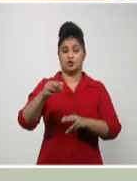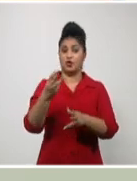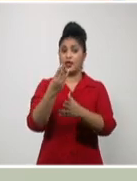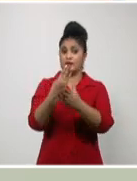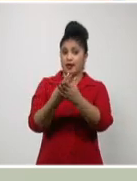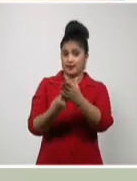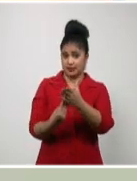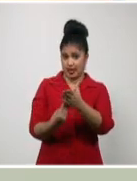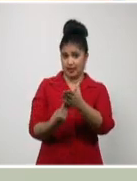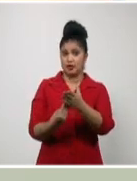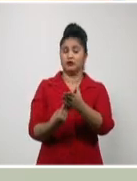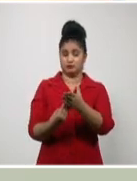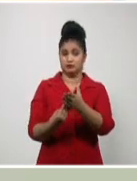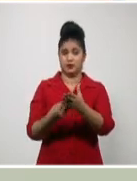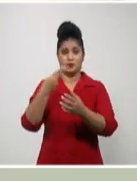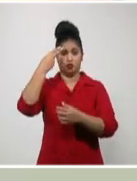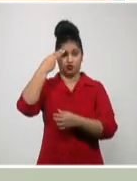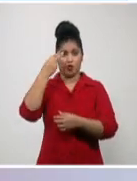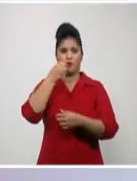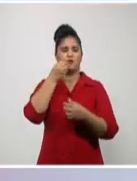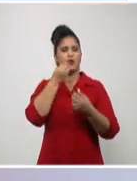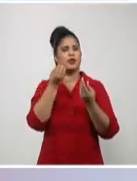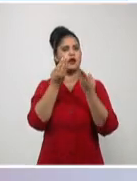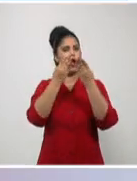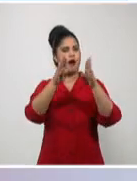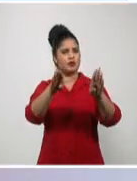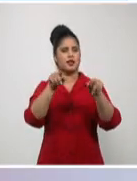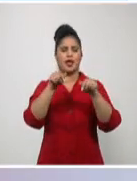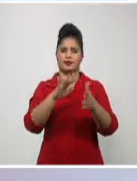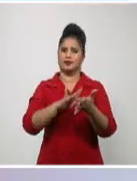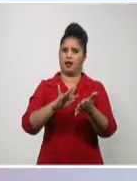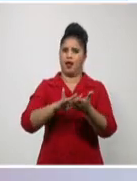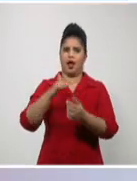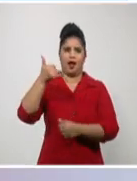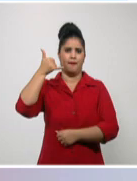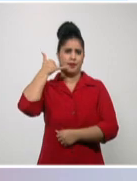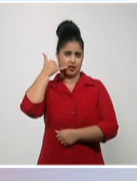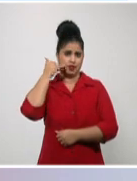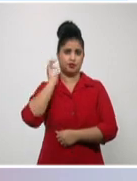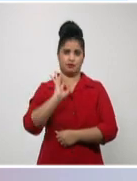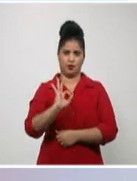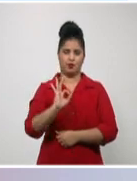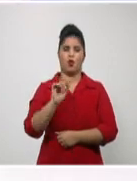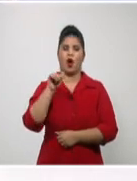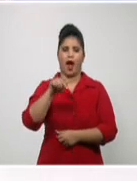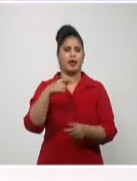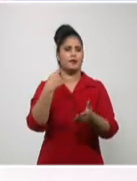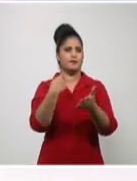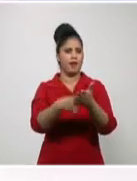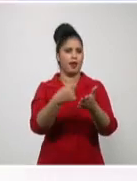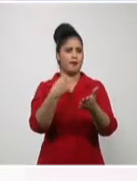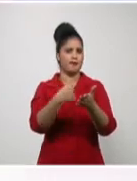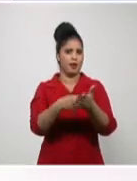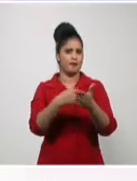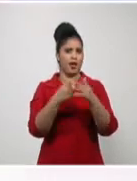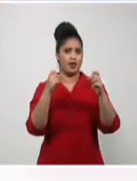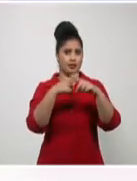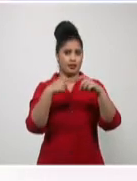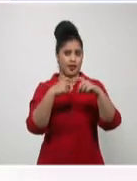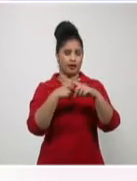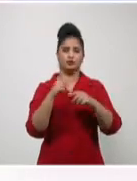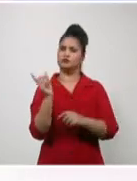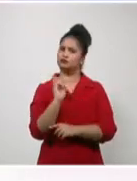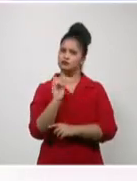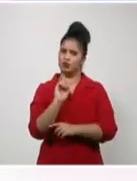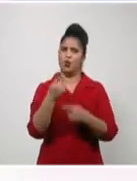Para su uso no es necesario tener un paquete de conexión a Internet, no se consumen datos móviles, pero sí habrá que mantenerlos